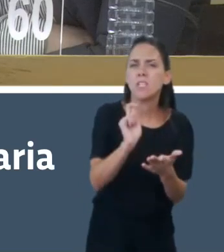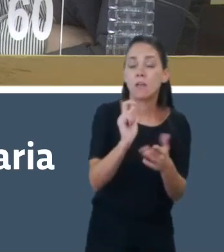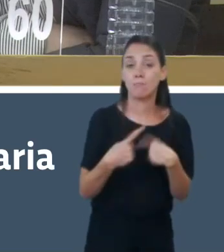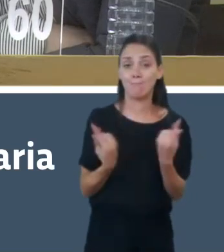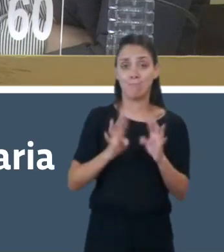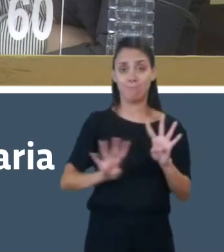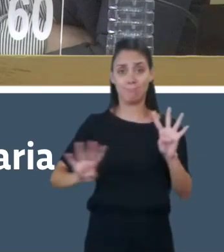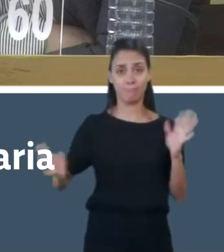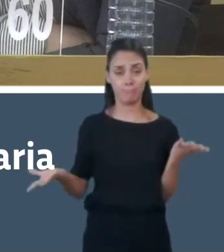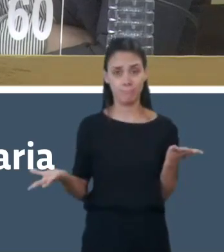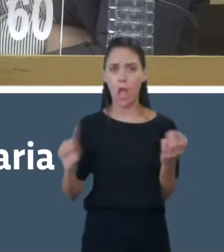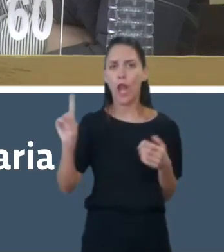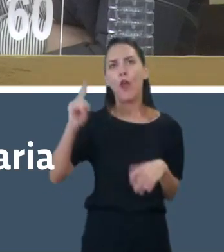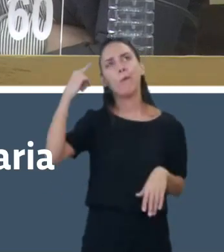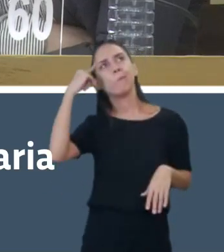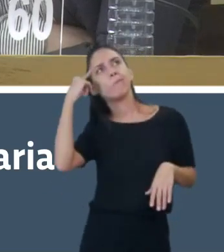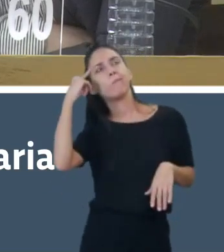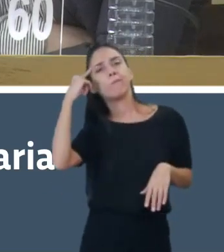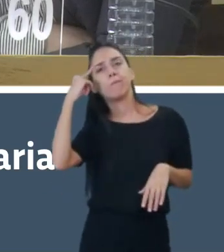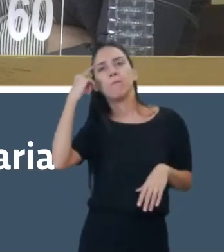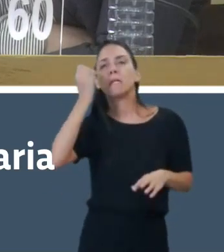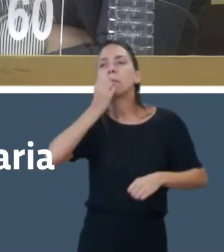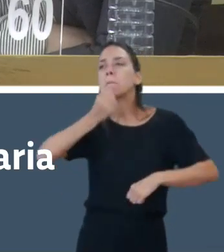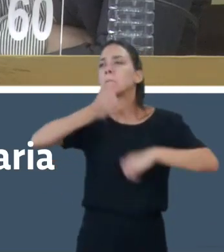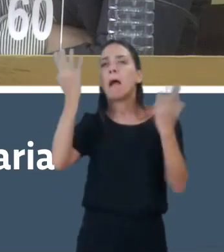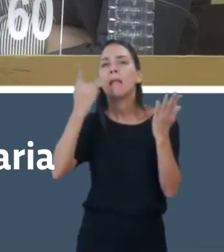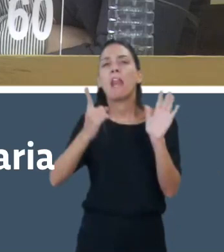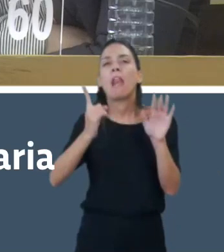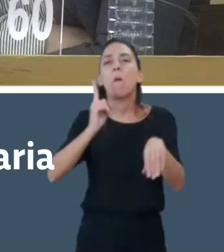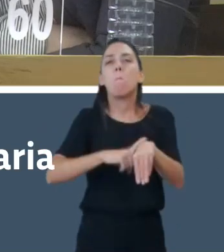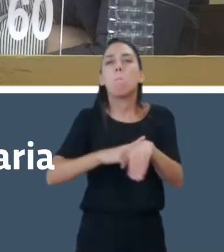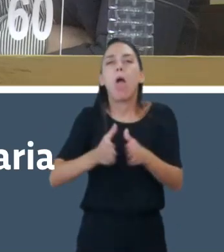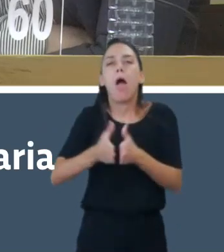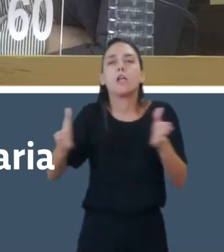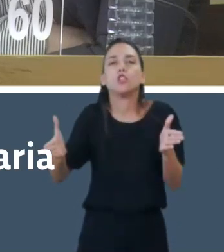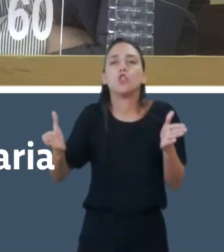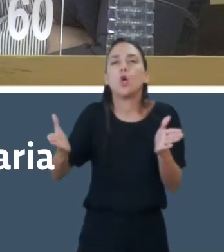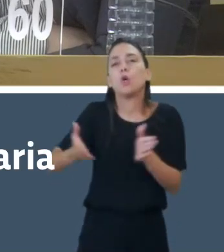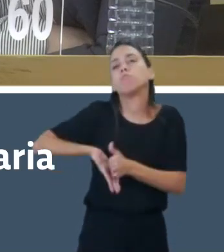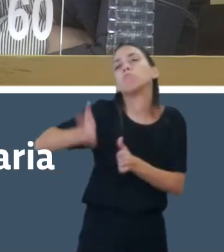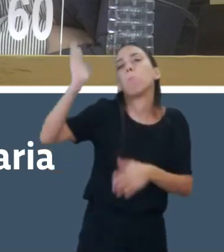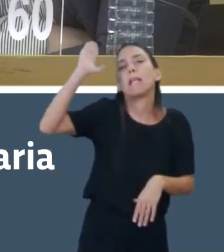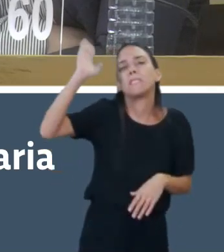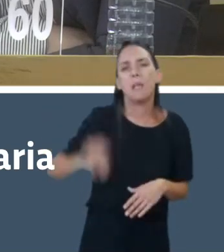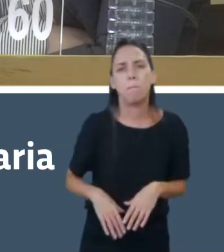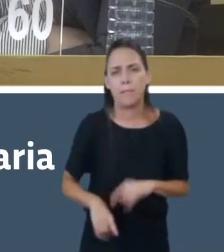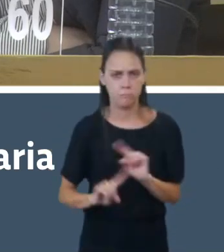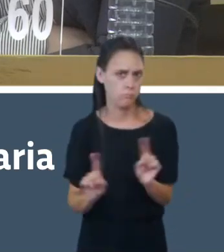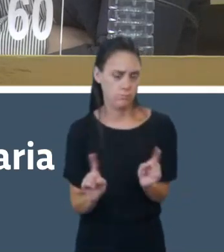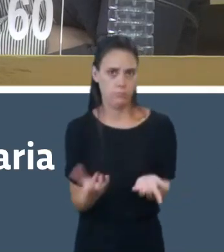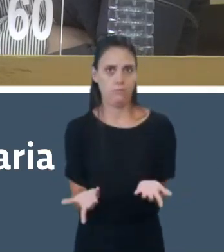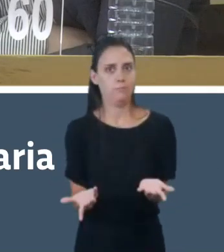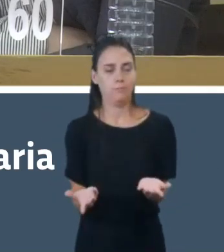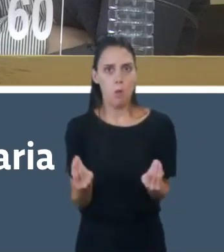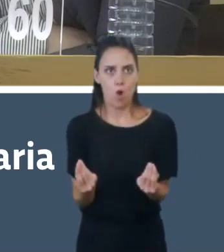una indefinición en el plazo y darlo por siempre, porque la historia enseña